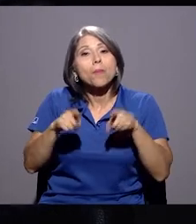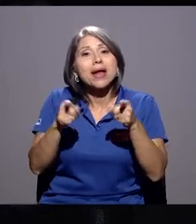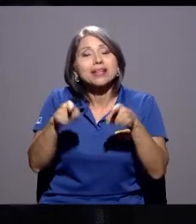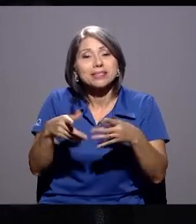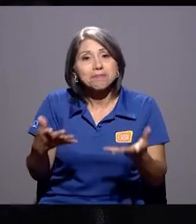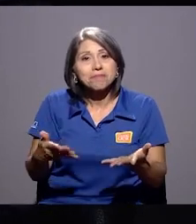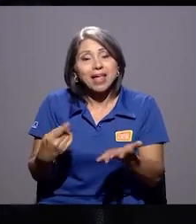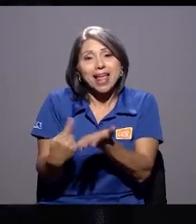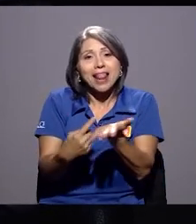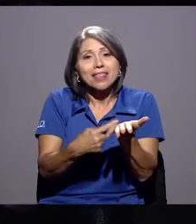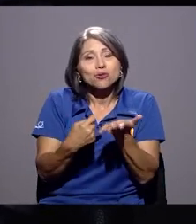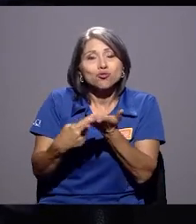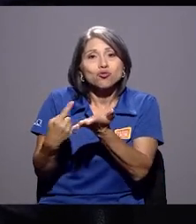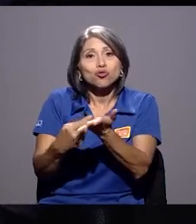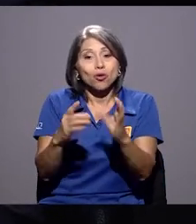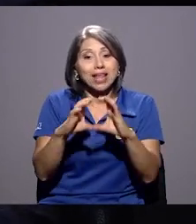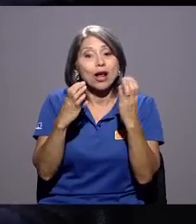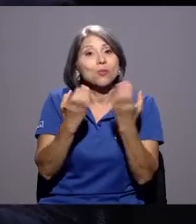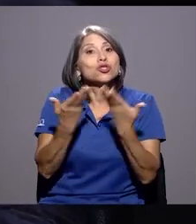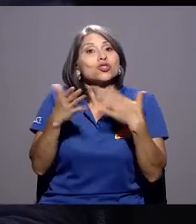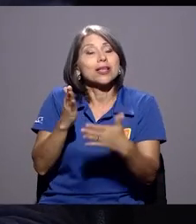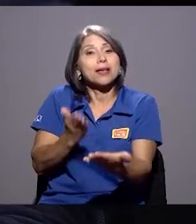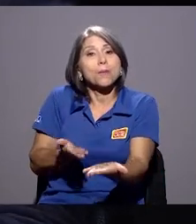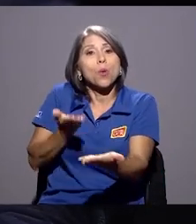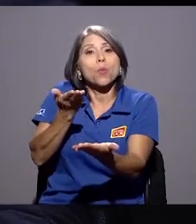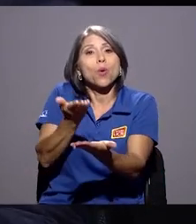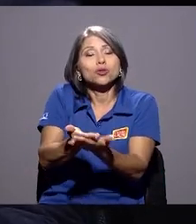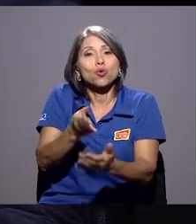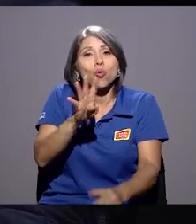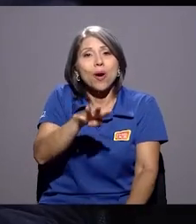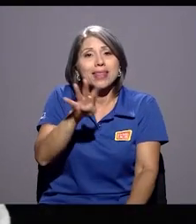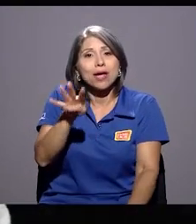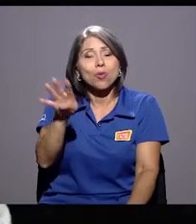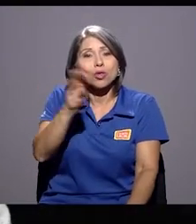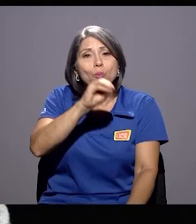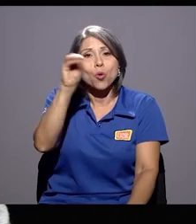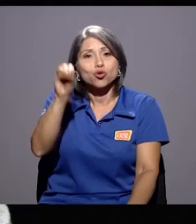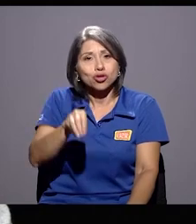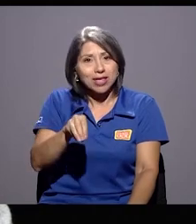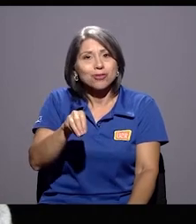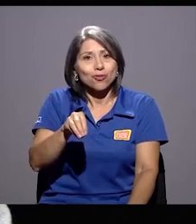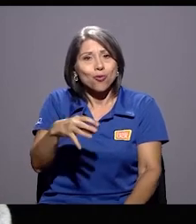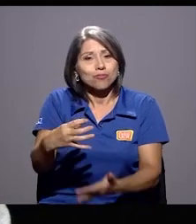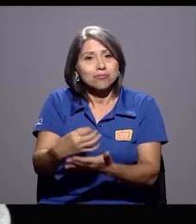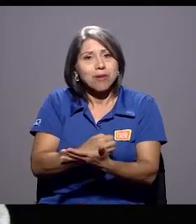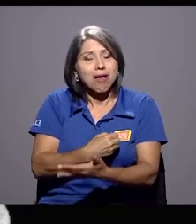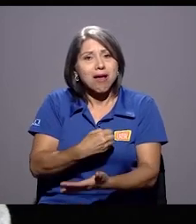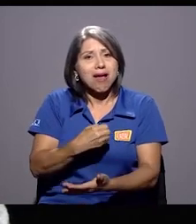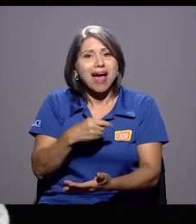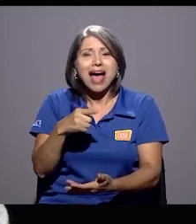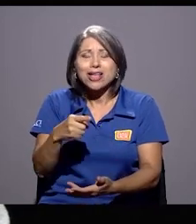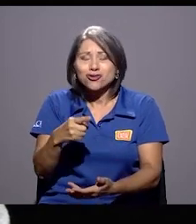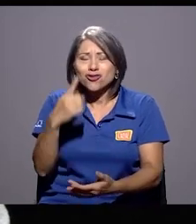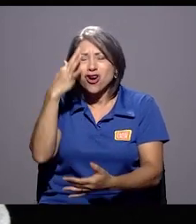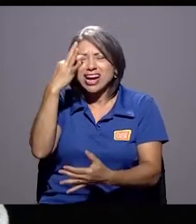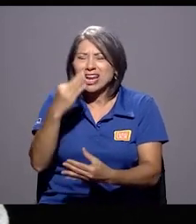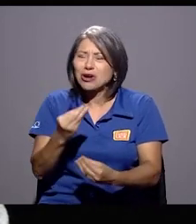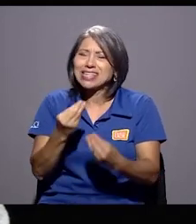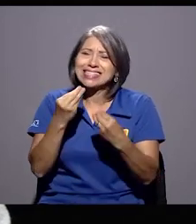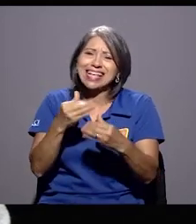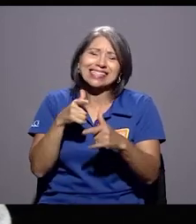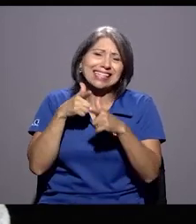discusión de la comisión se ha propuesto el 44% como tasa. Me parece que es exagerado,